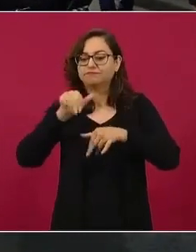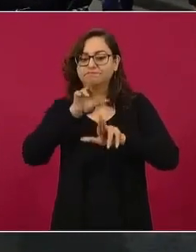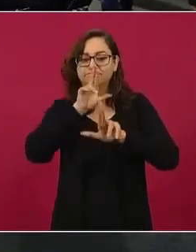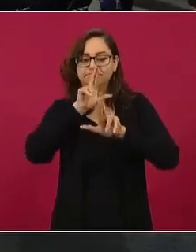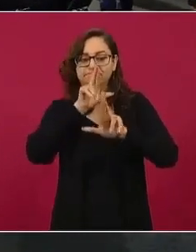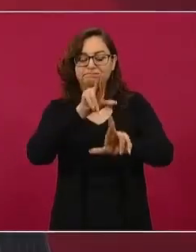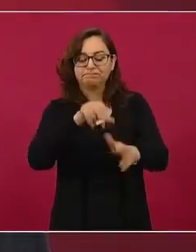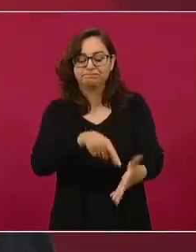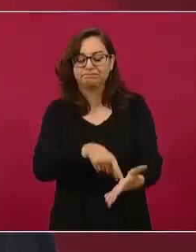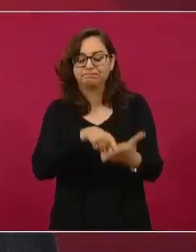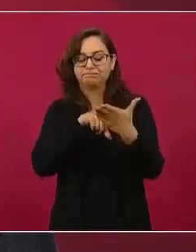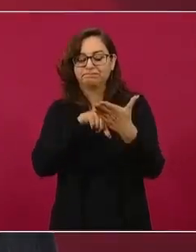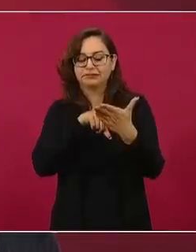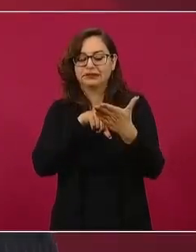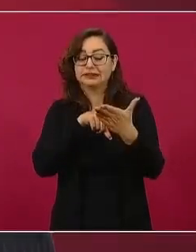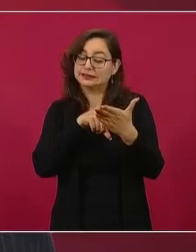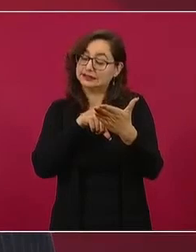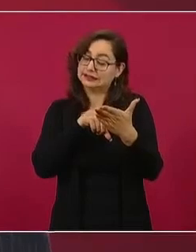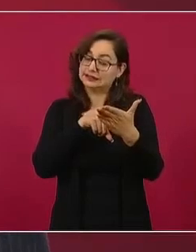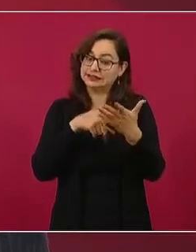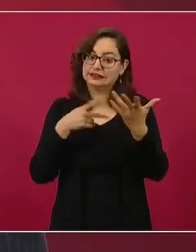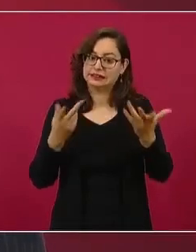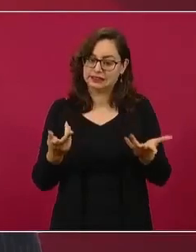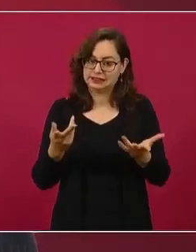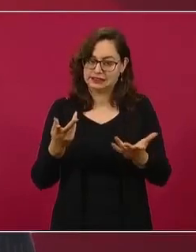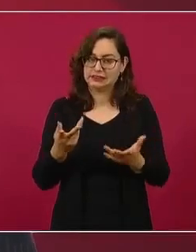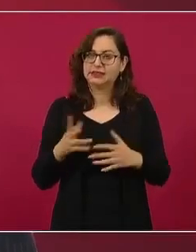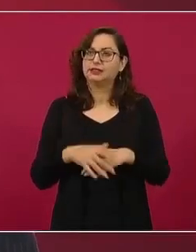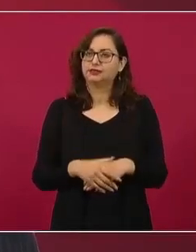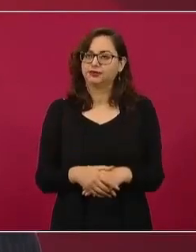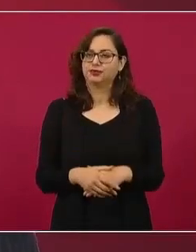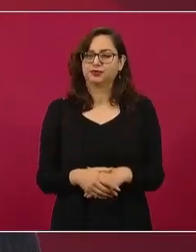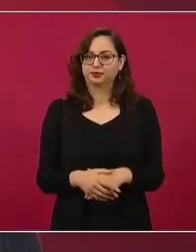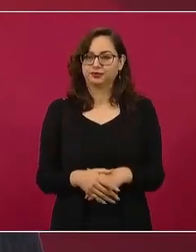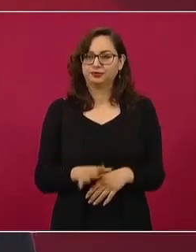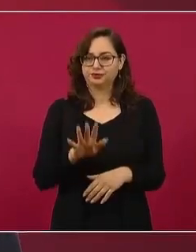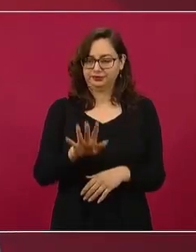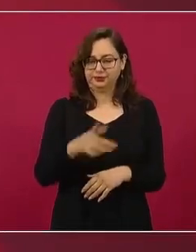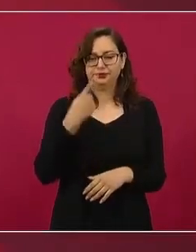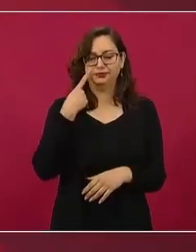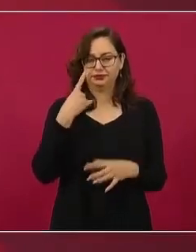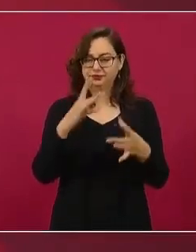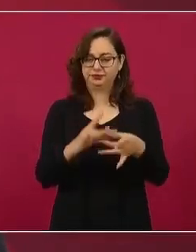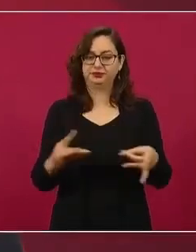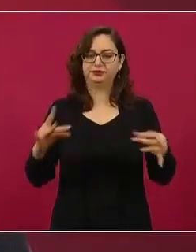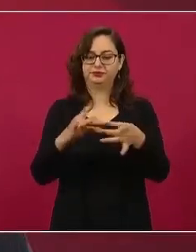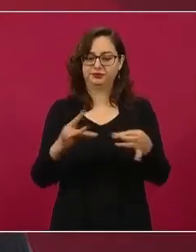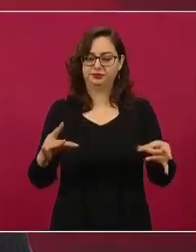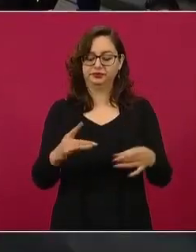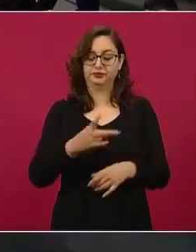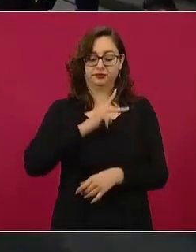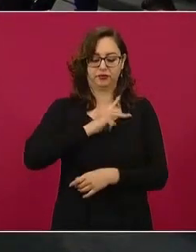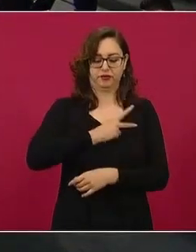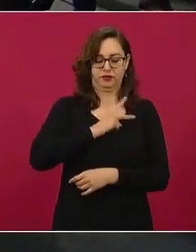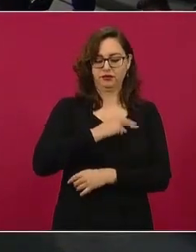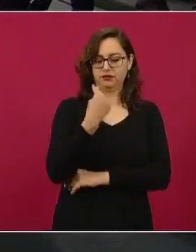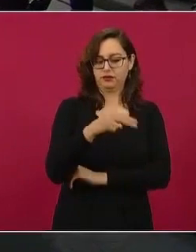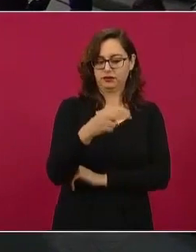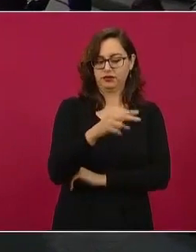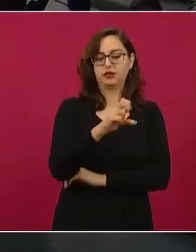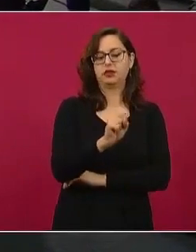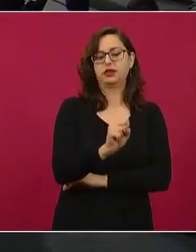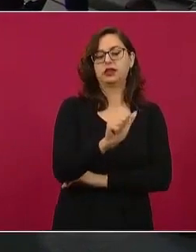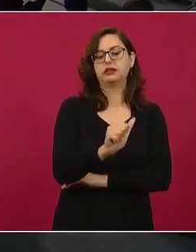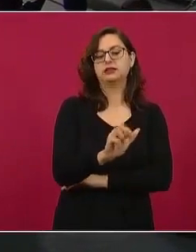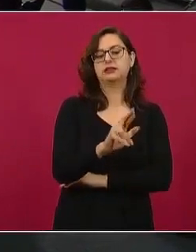Explico primero para qué se hace la secuenciación genética del virus SARS-CoV-2 como